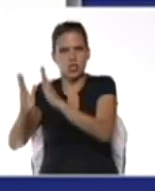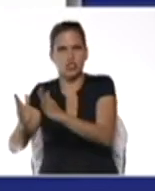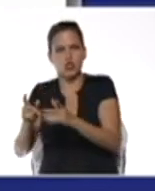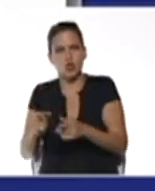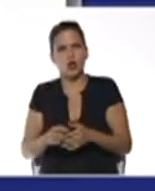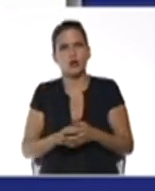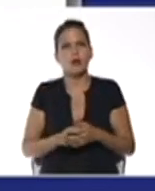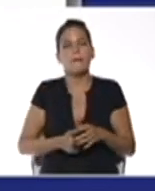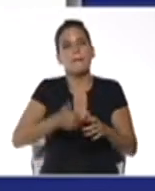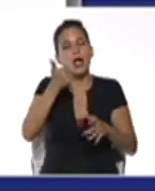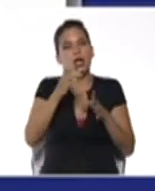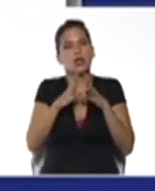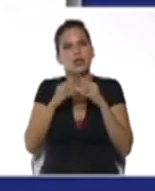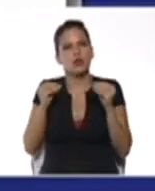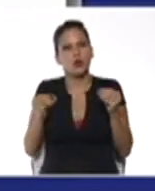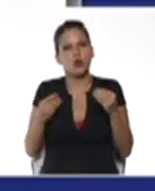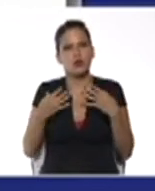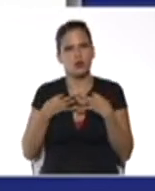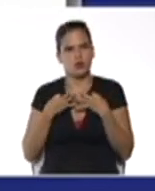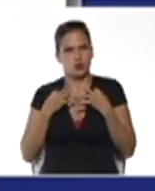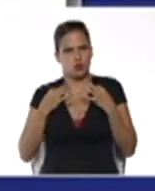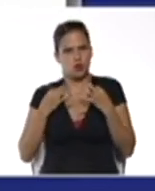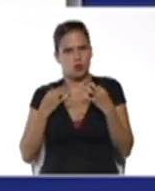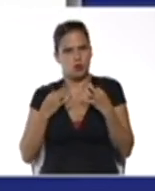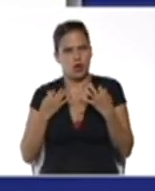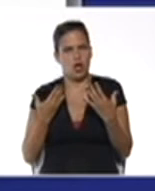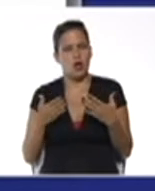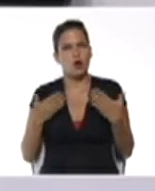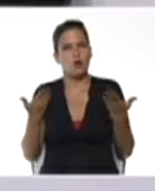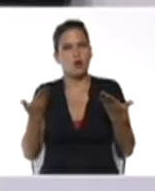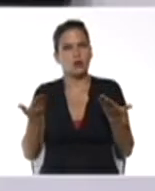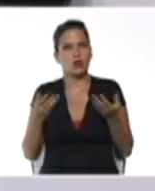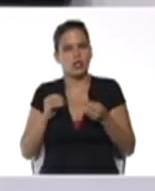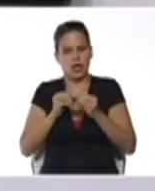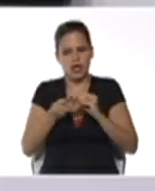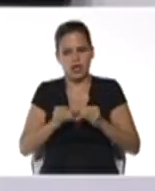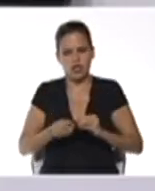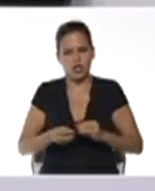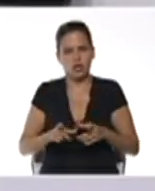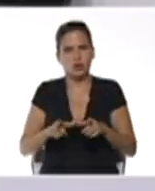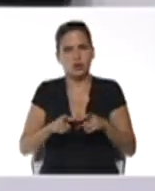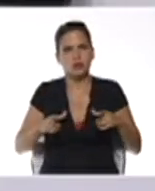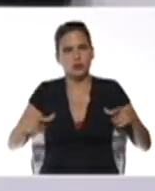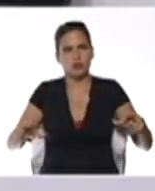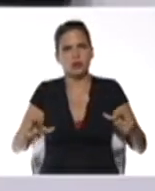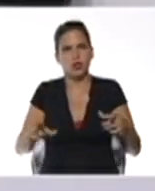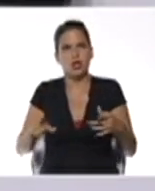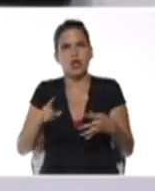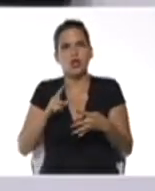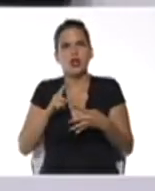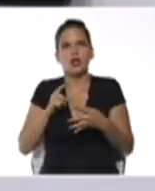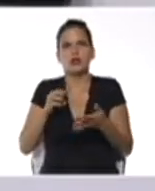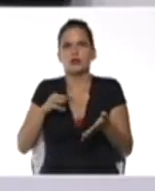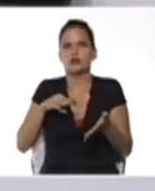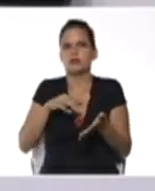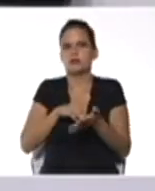sobre todo su ropa cuando están arreglando su cuarto los utensilios de cocina